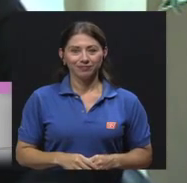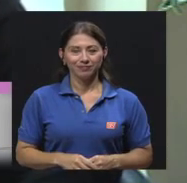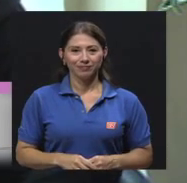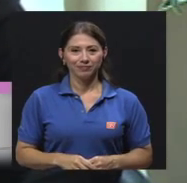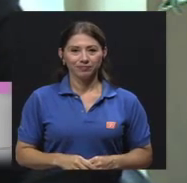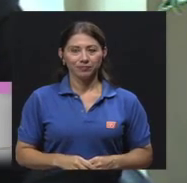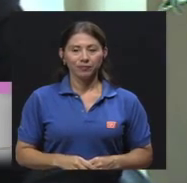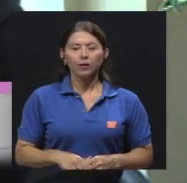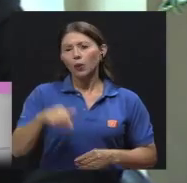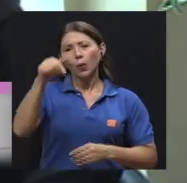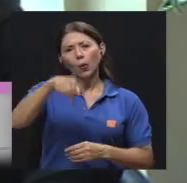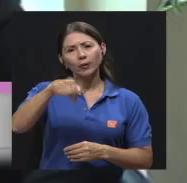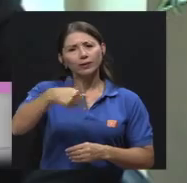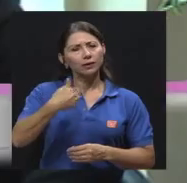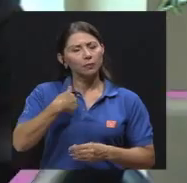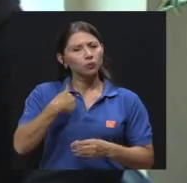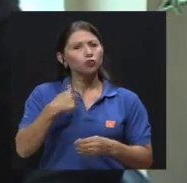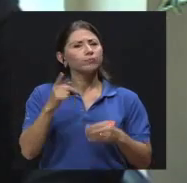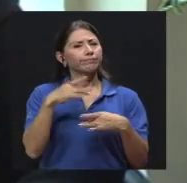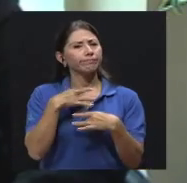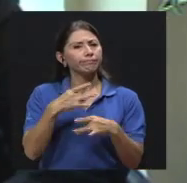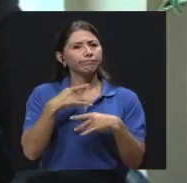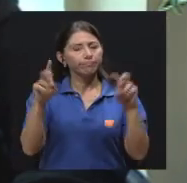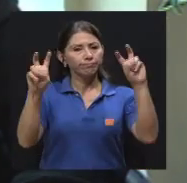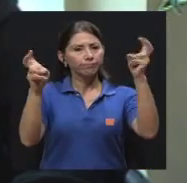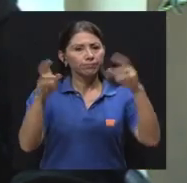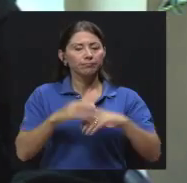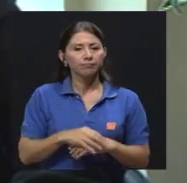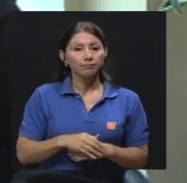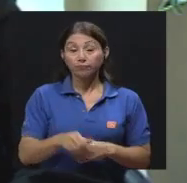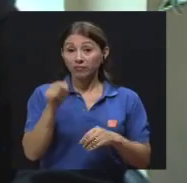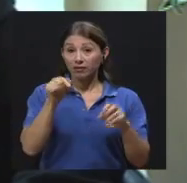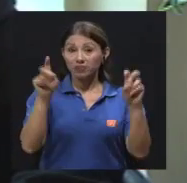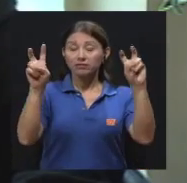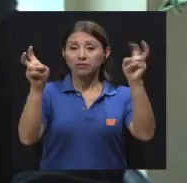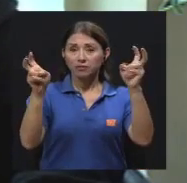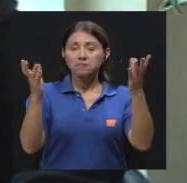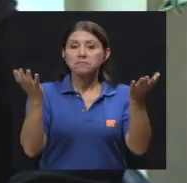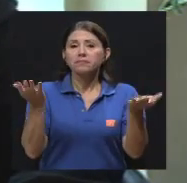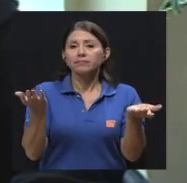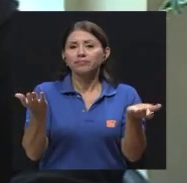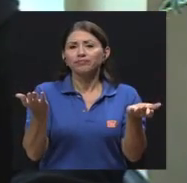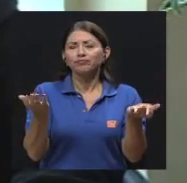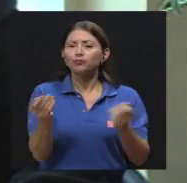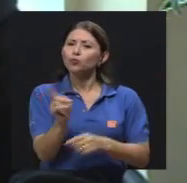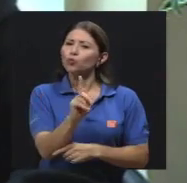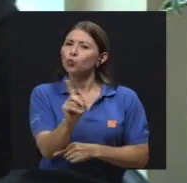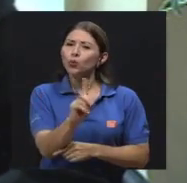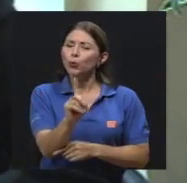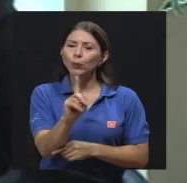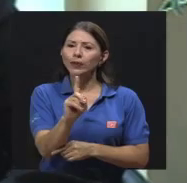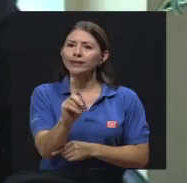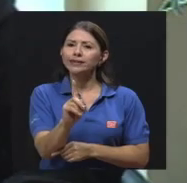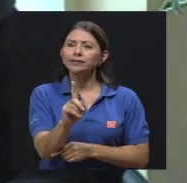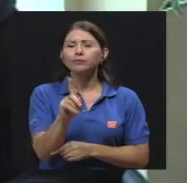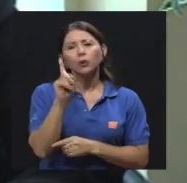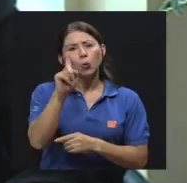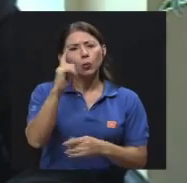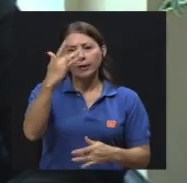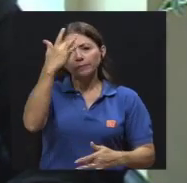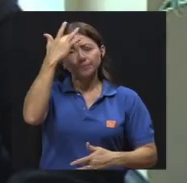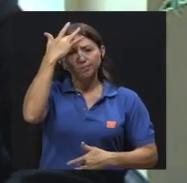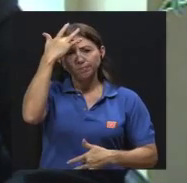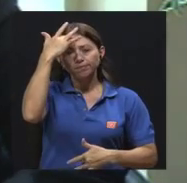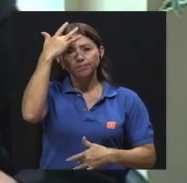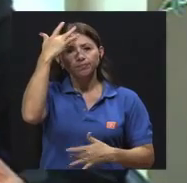Hoy les traemos un tema muy interesante que si bien pues no es una de las patologías